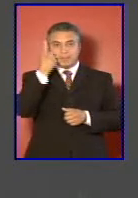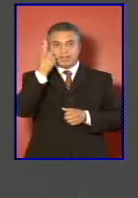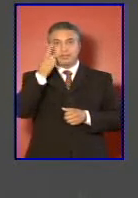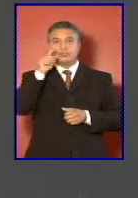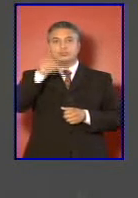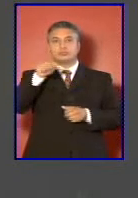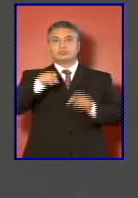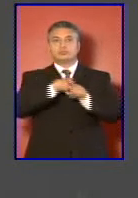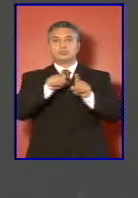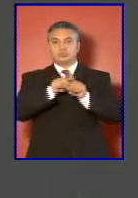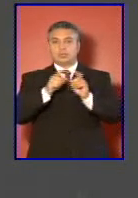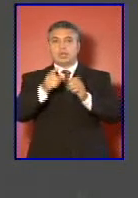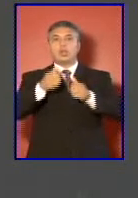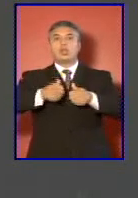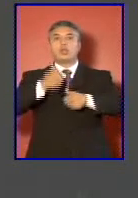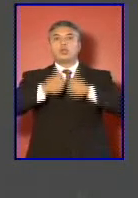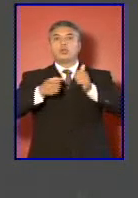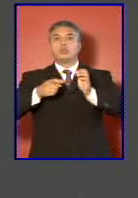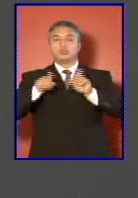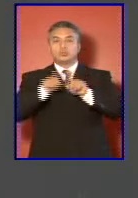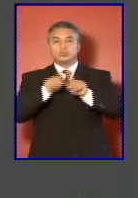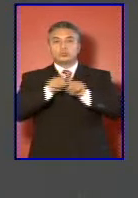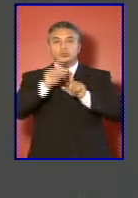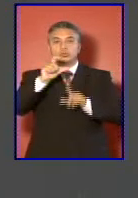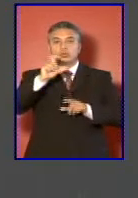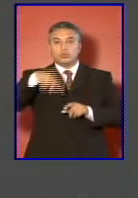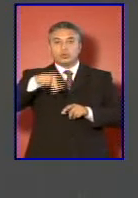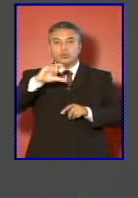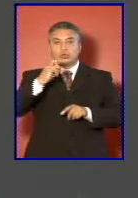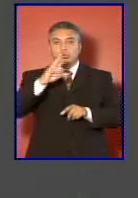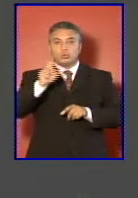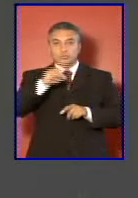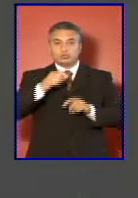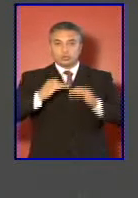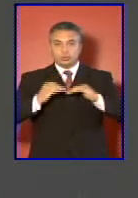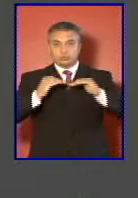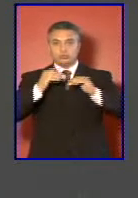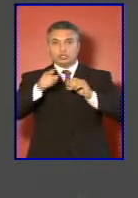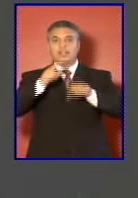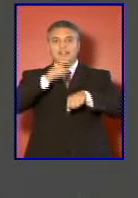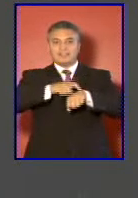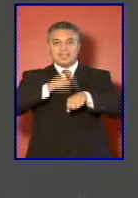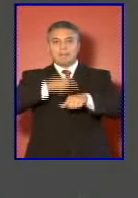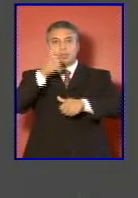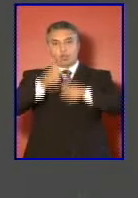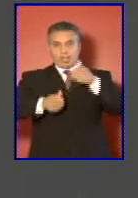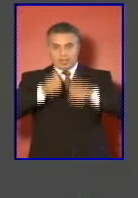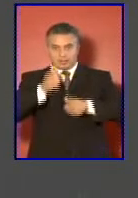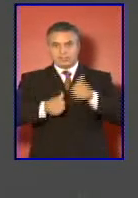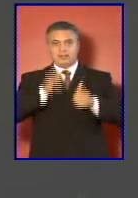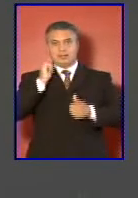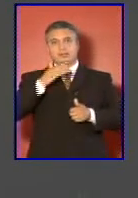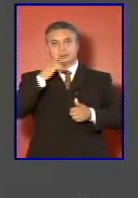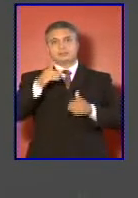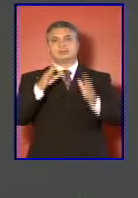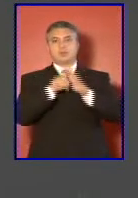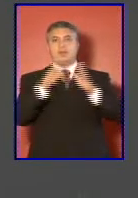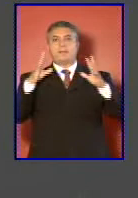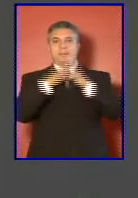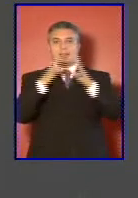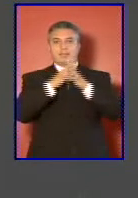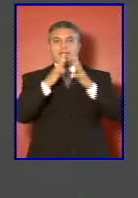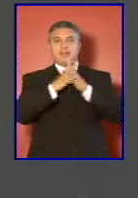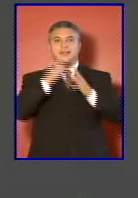sistema de ascenso por concurso que combine tiempos de carrera y méritos profesionales militares y